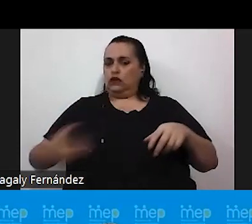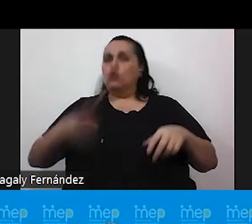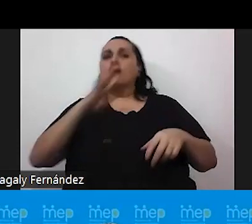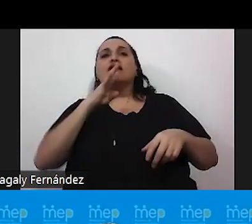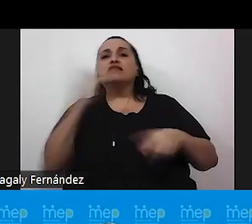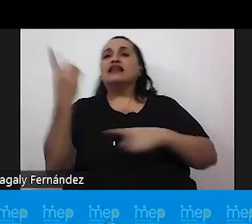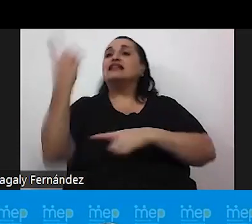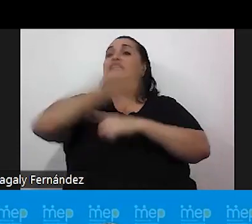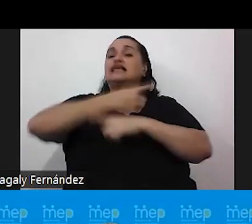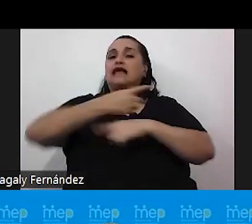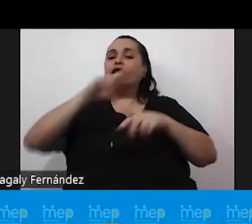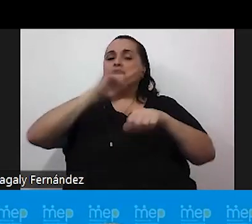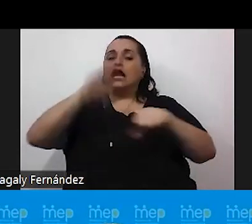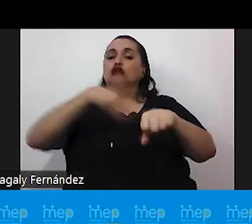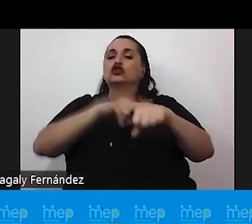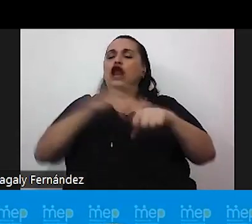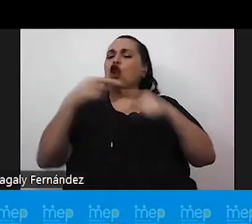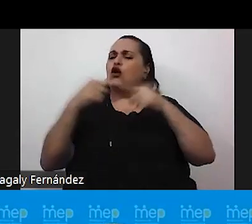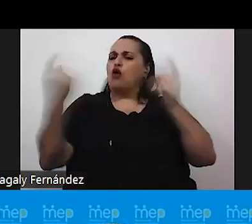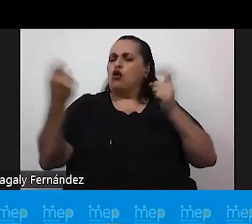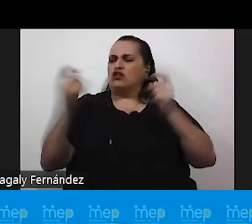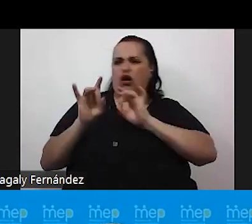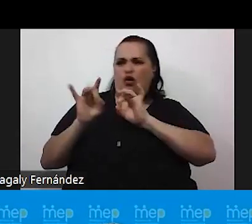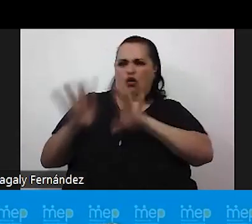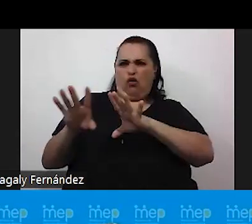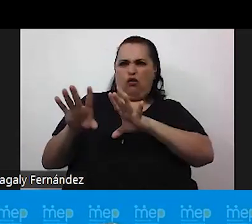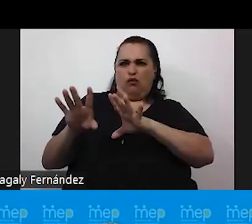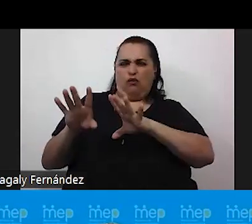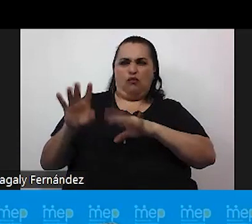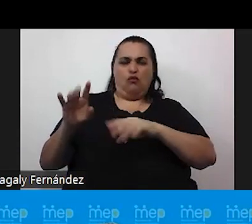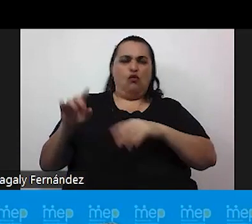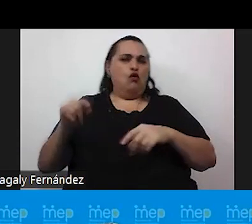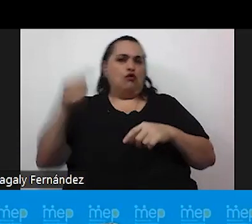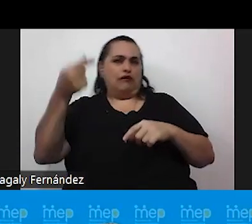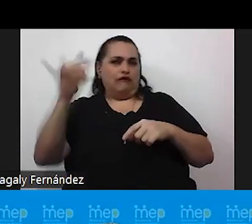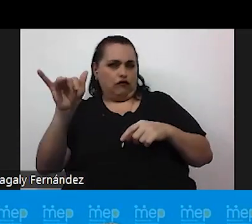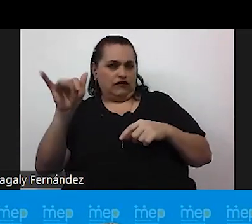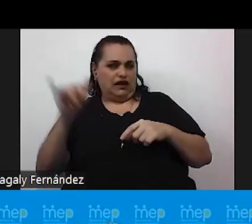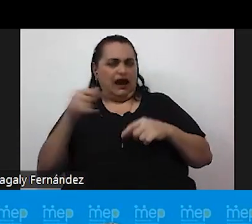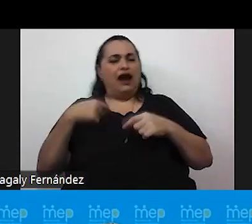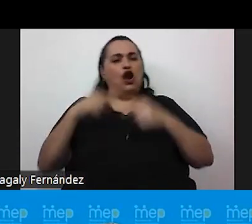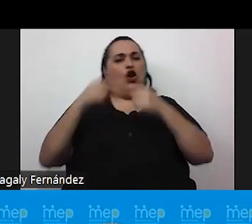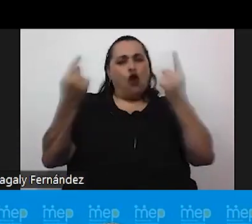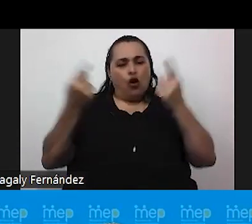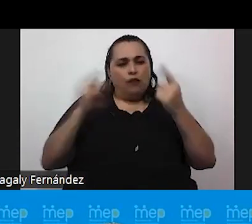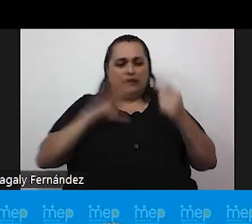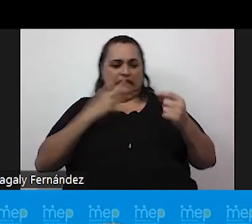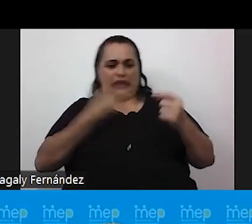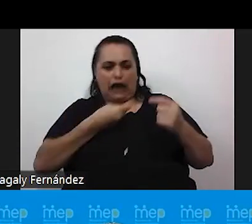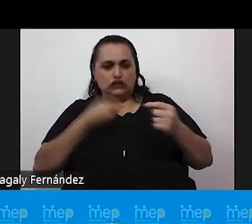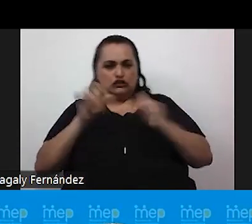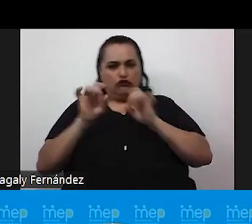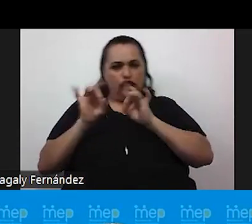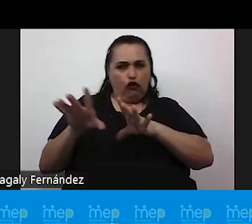en contra de la homofobia que coincide también con el día internacional contra la homolesbo transfobia que se